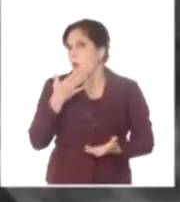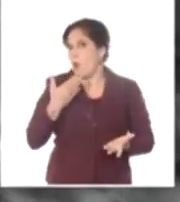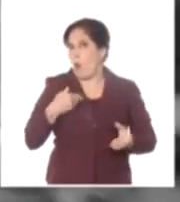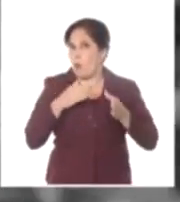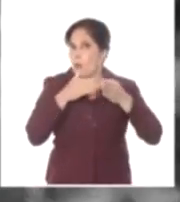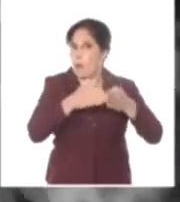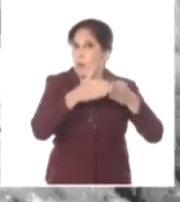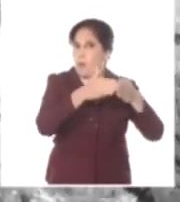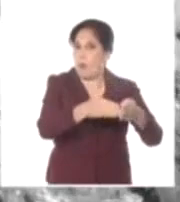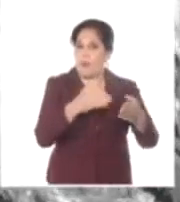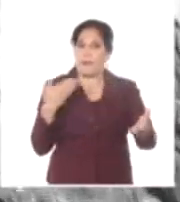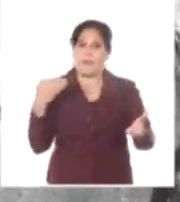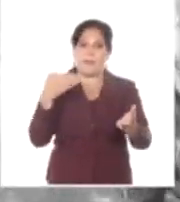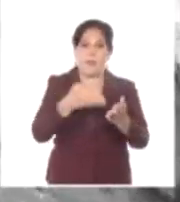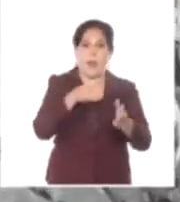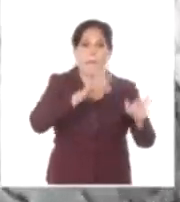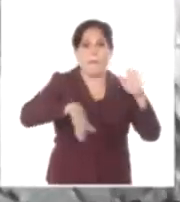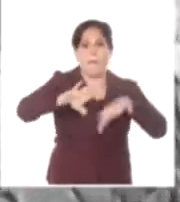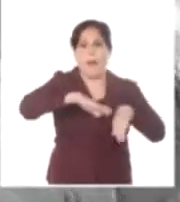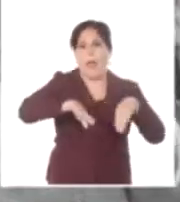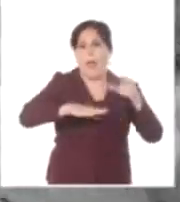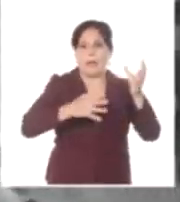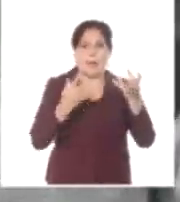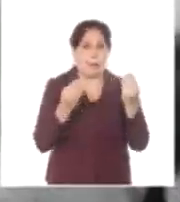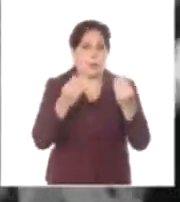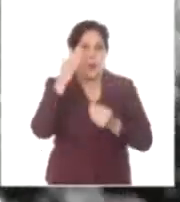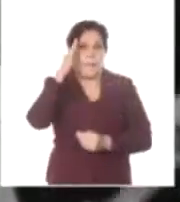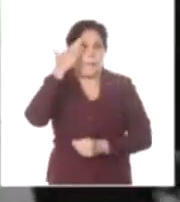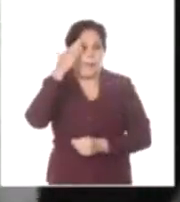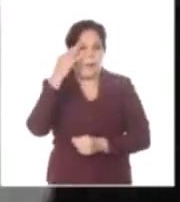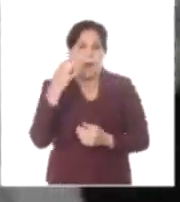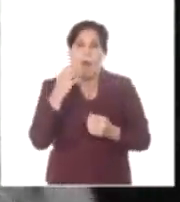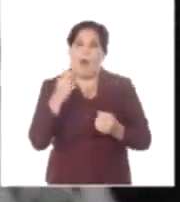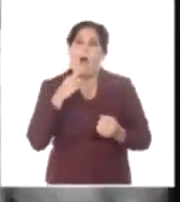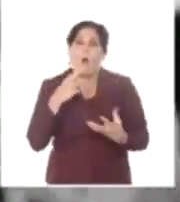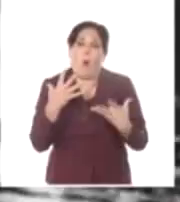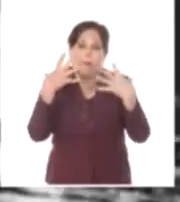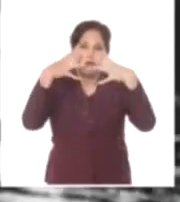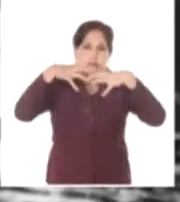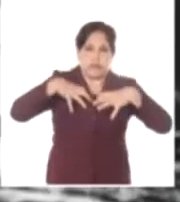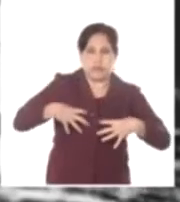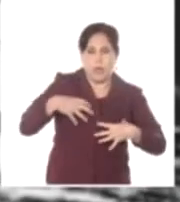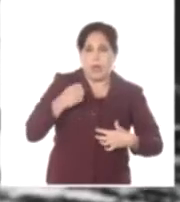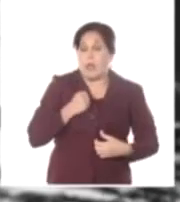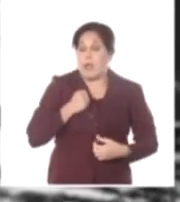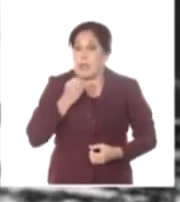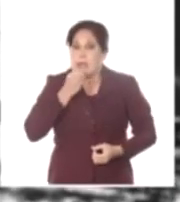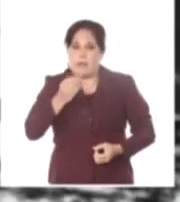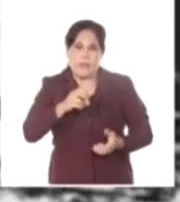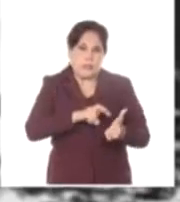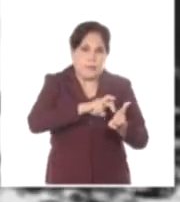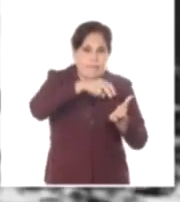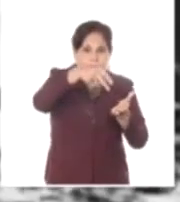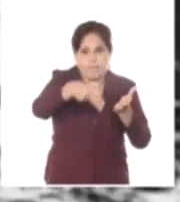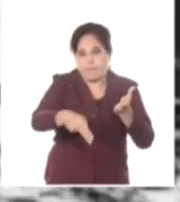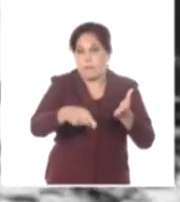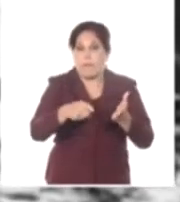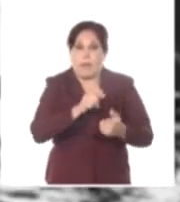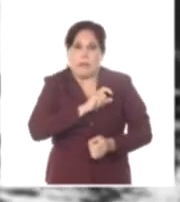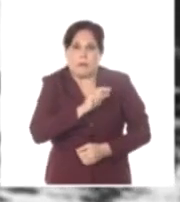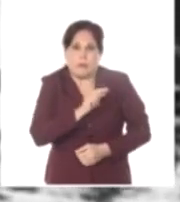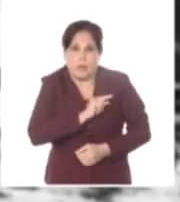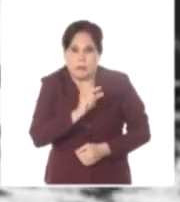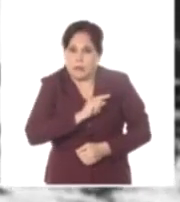Llegan a una playa de piedras, empapados y con mucho esfuerzo, sin dudas, latiéndolas